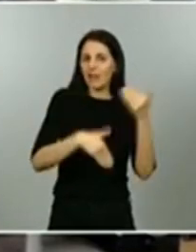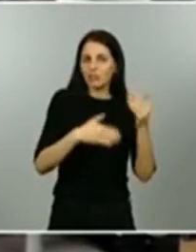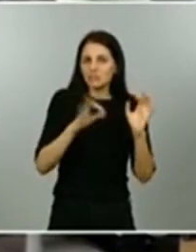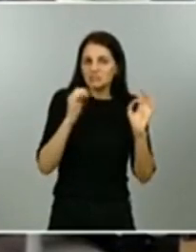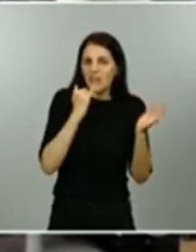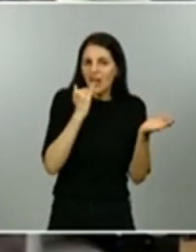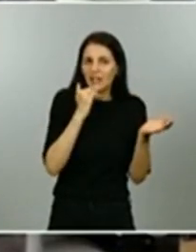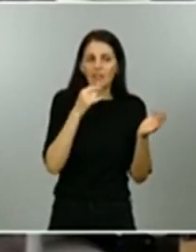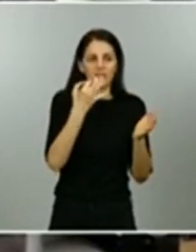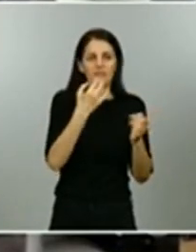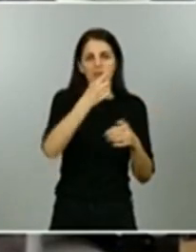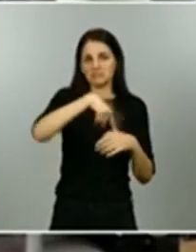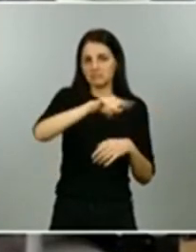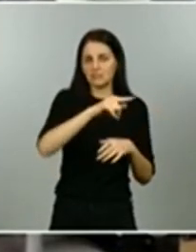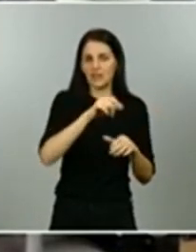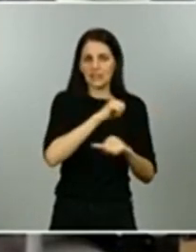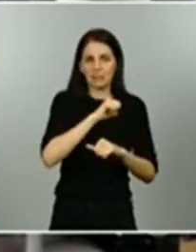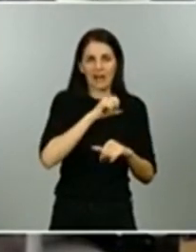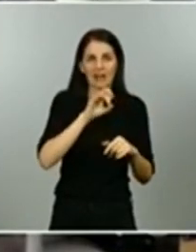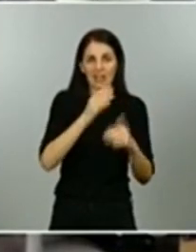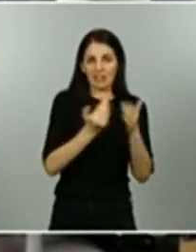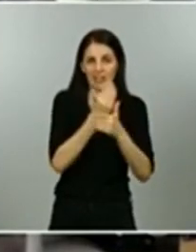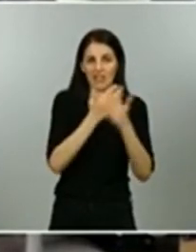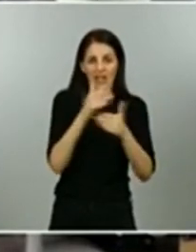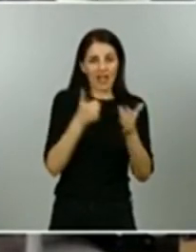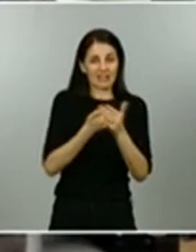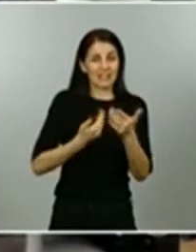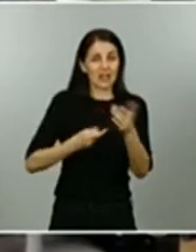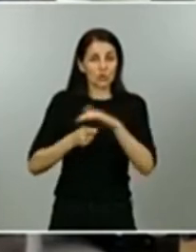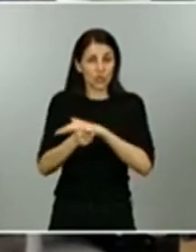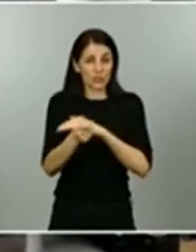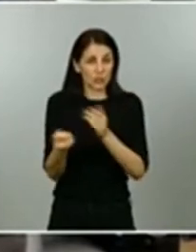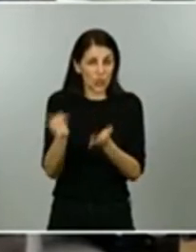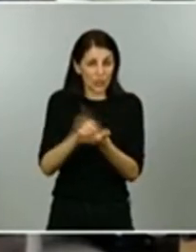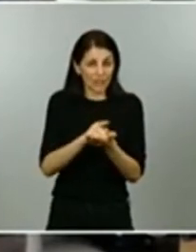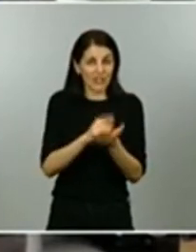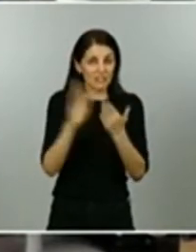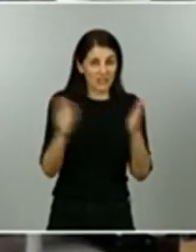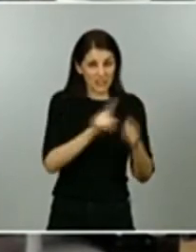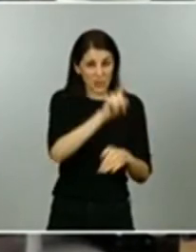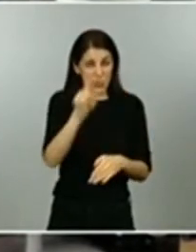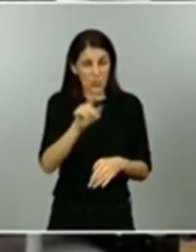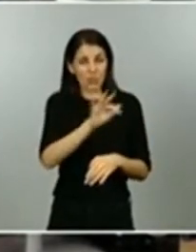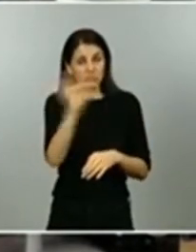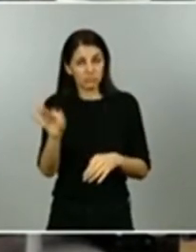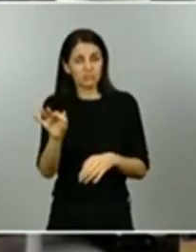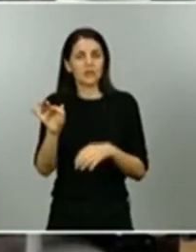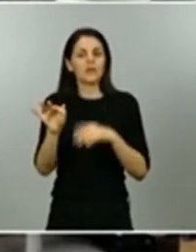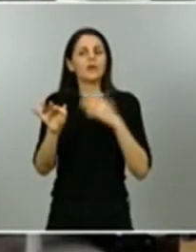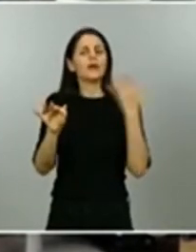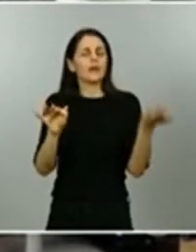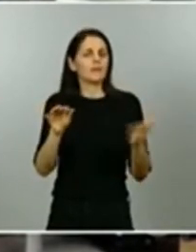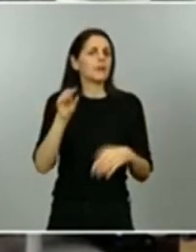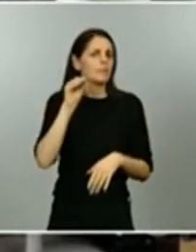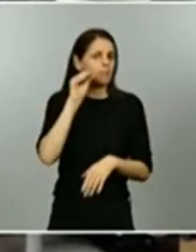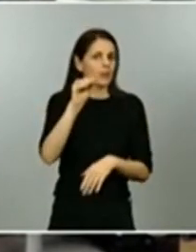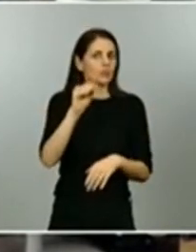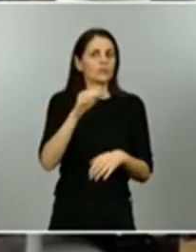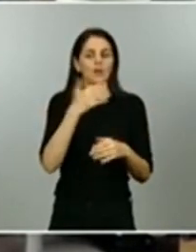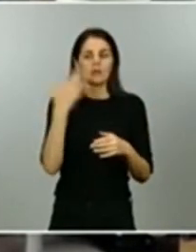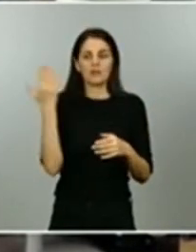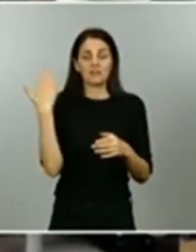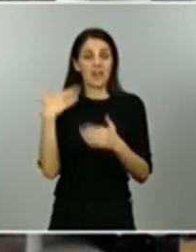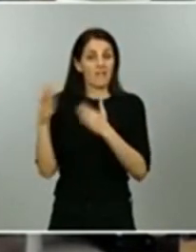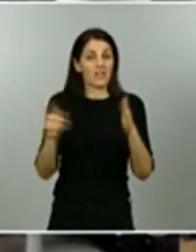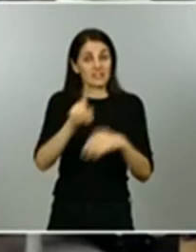15 días para solicitarlos y si las que han pasado a la 1 van a poder solicitar el cambio a la 2 si las condiciones